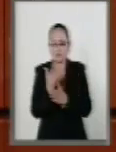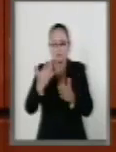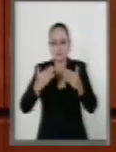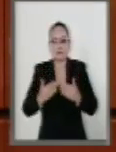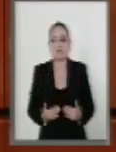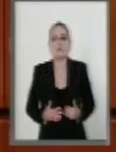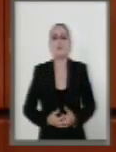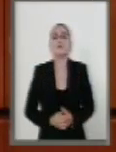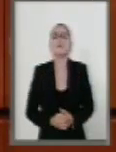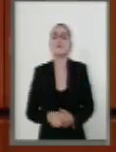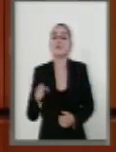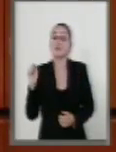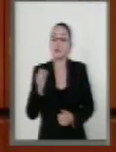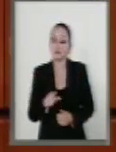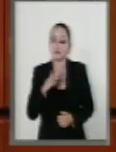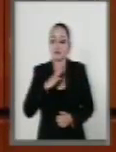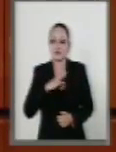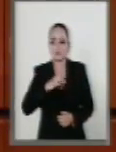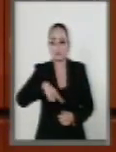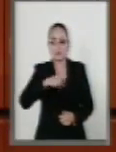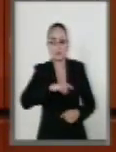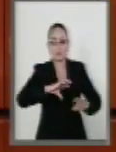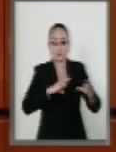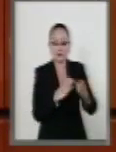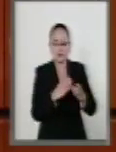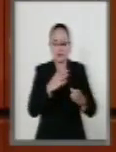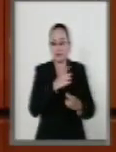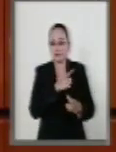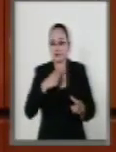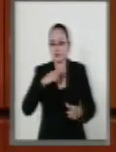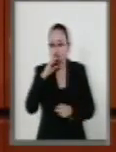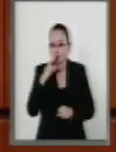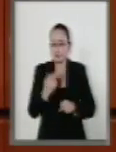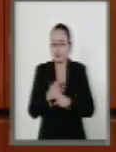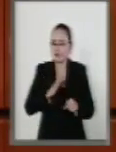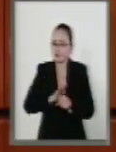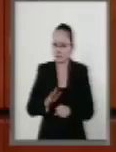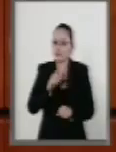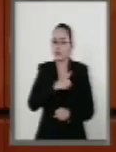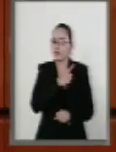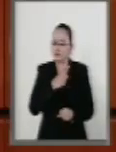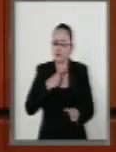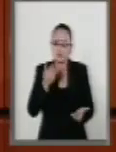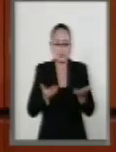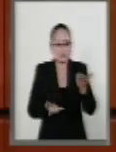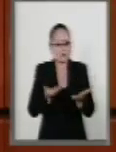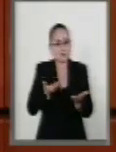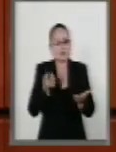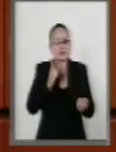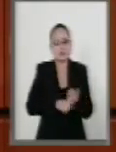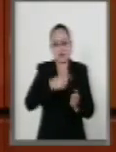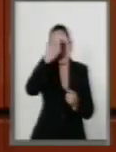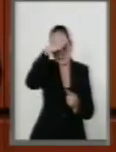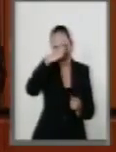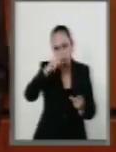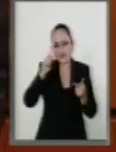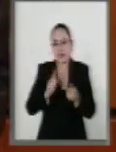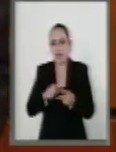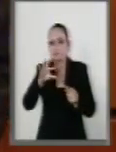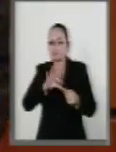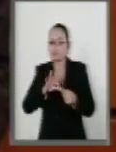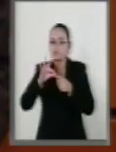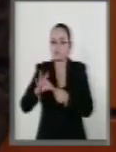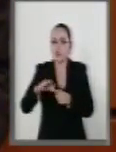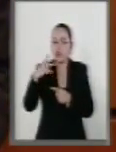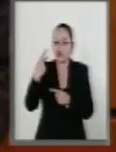de las funciones de estos órganos obligan a tener un equilibrio entre la experiencia y la especialización